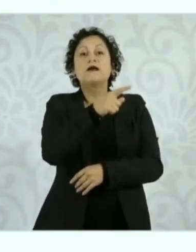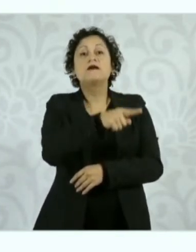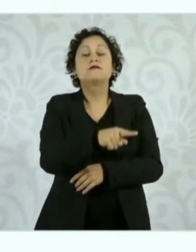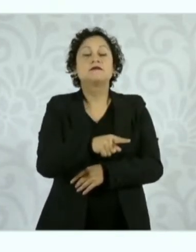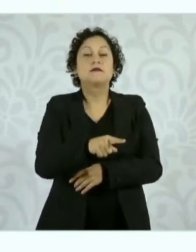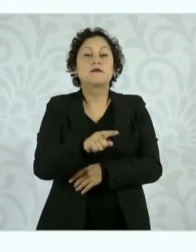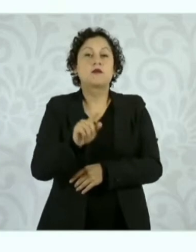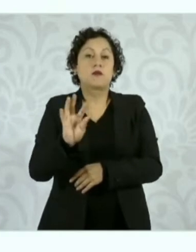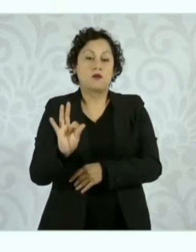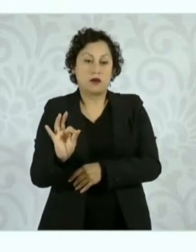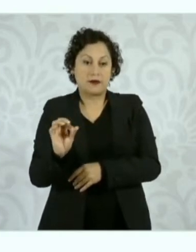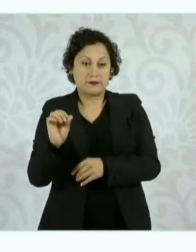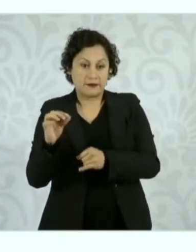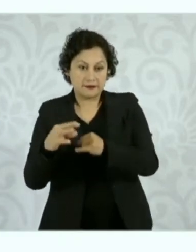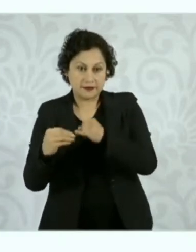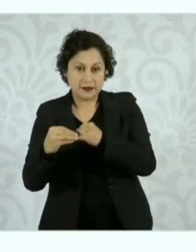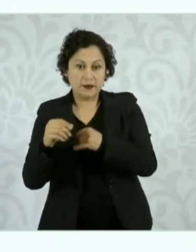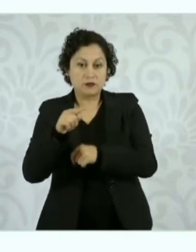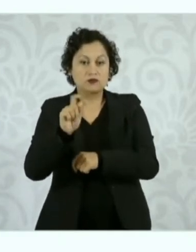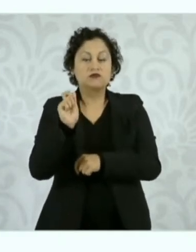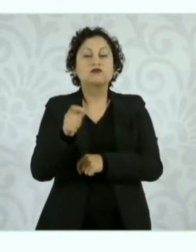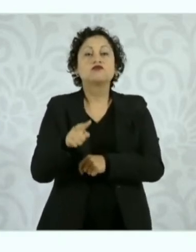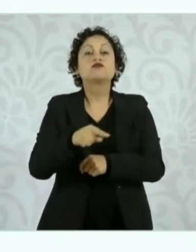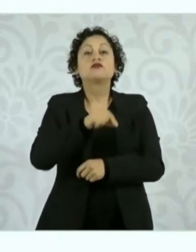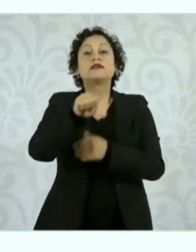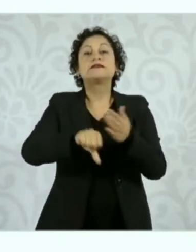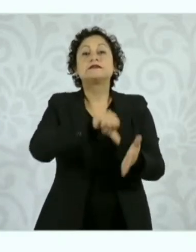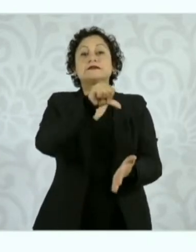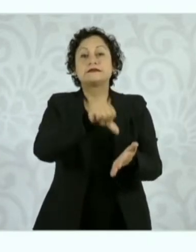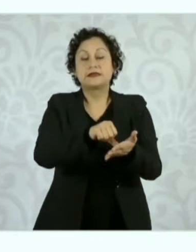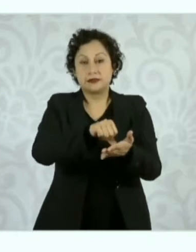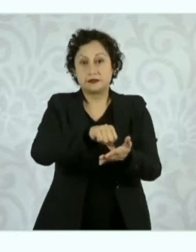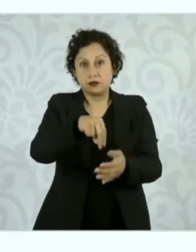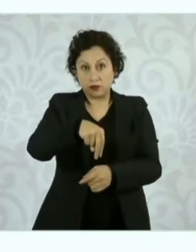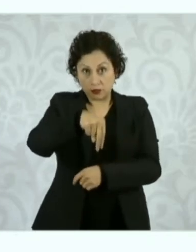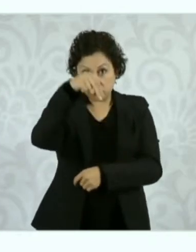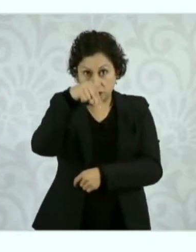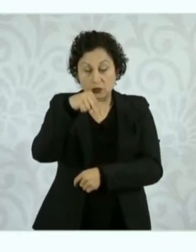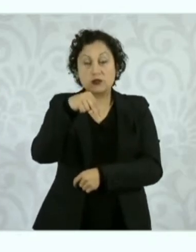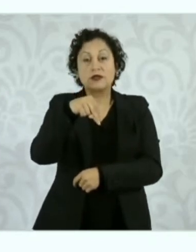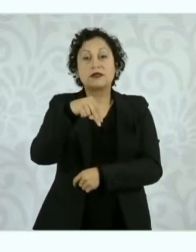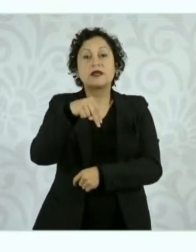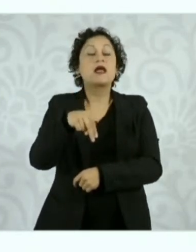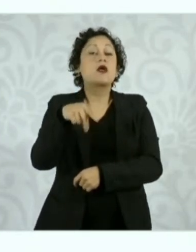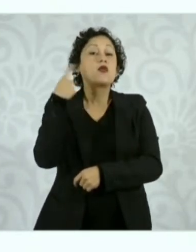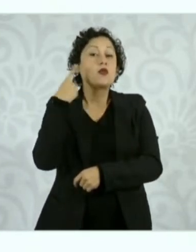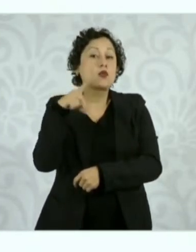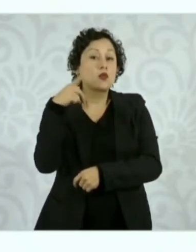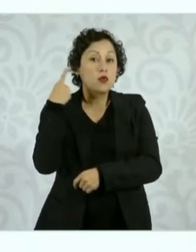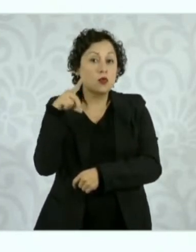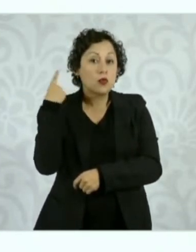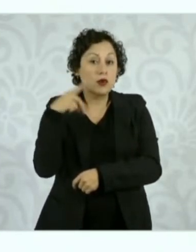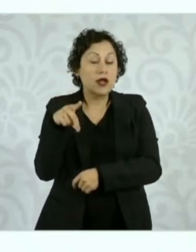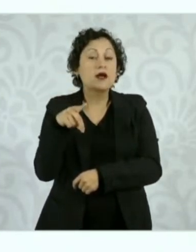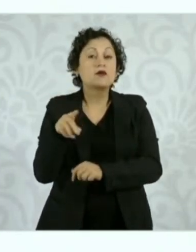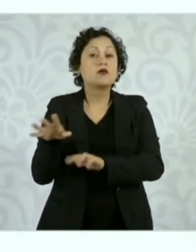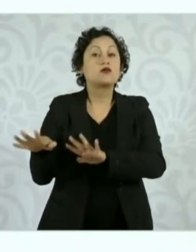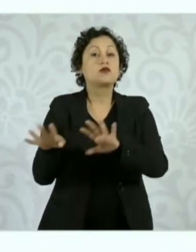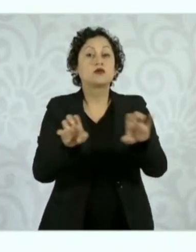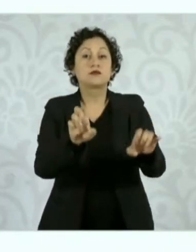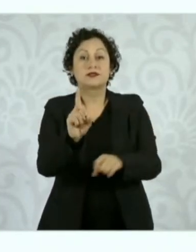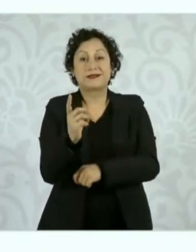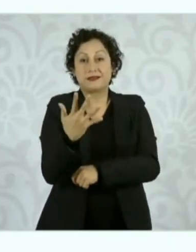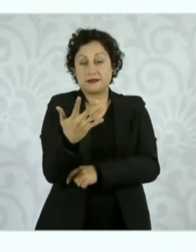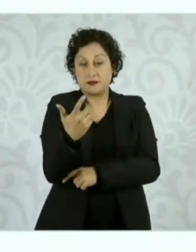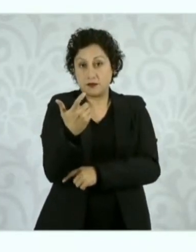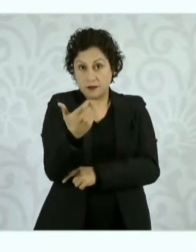pesos con cuarenta centavos. Zona centro norte, Ley, sucursal Juventud, en Durango, Durango, con novecientos treinta y